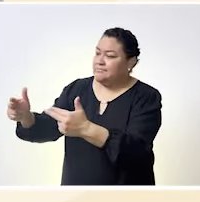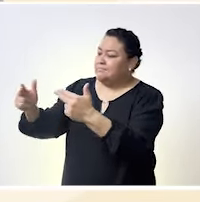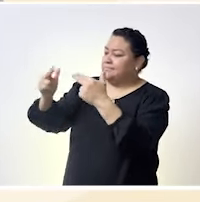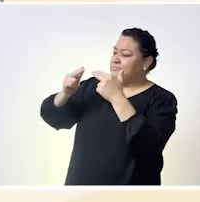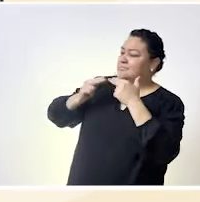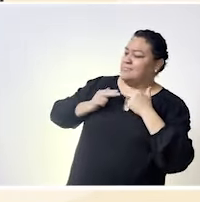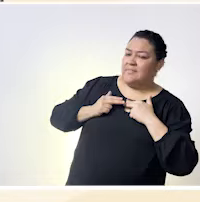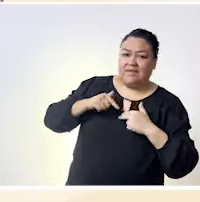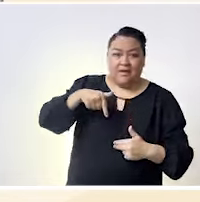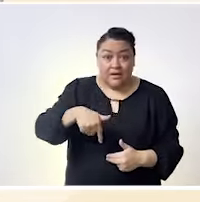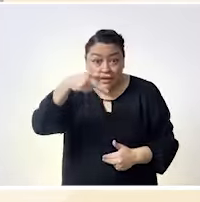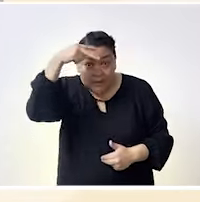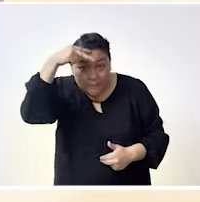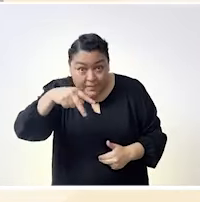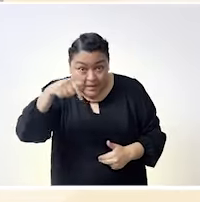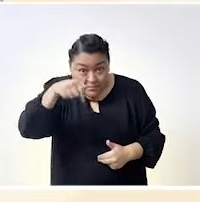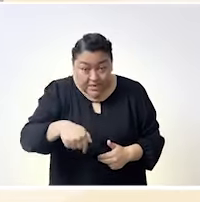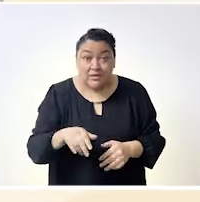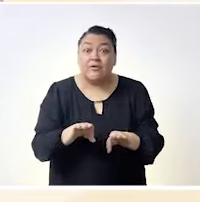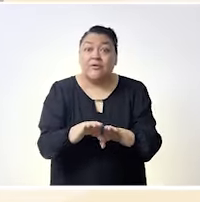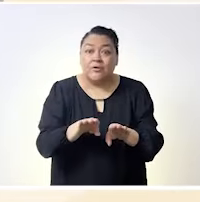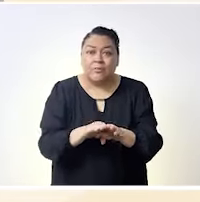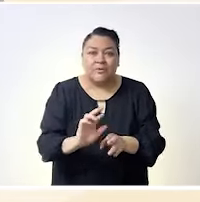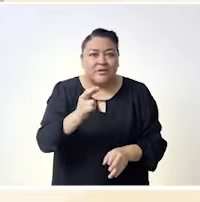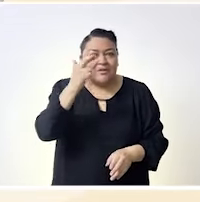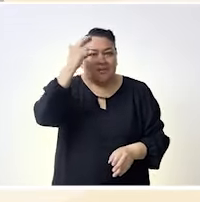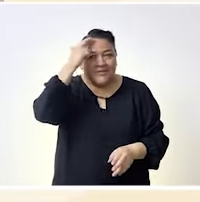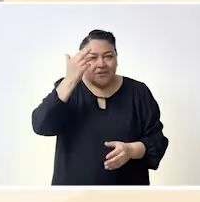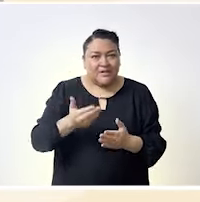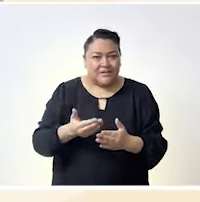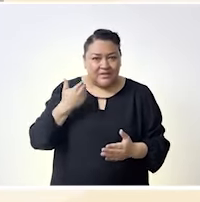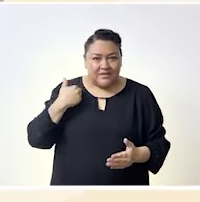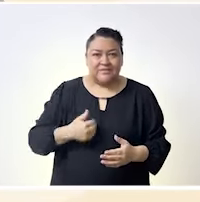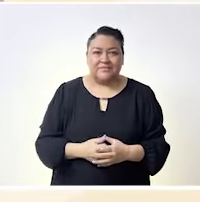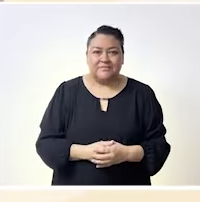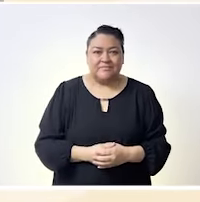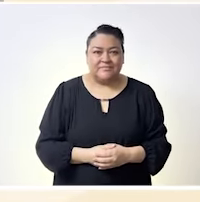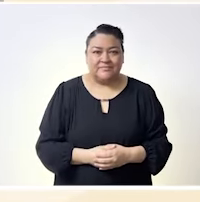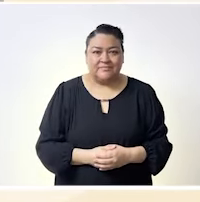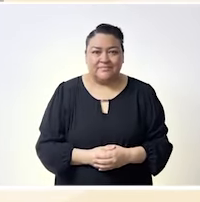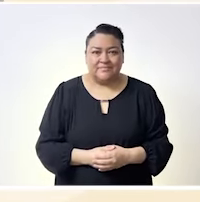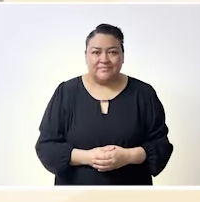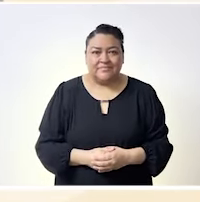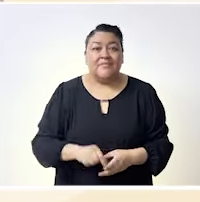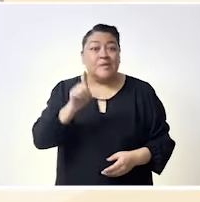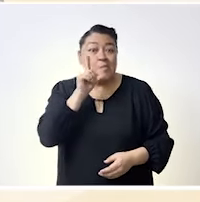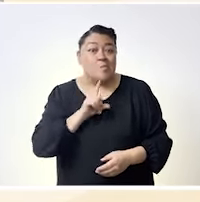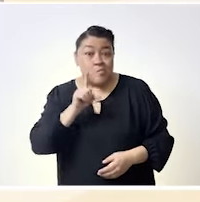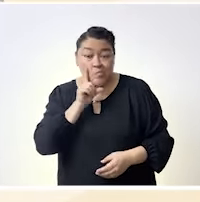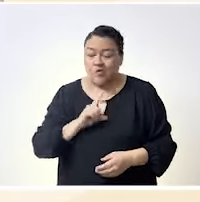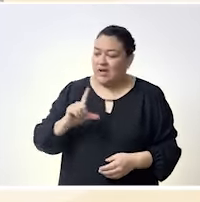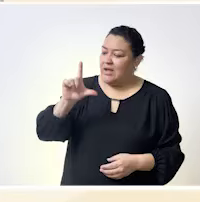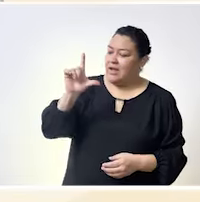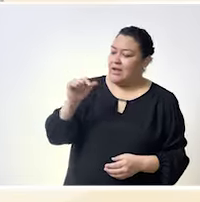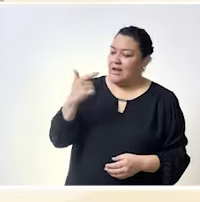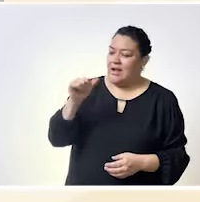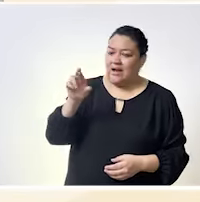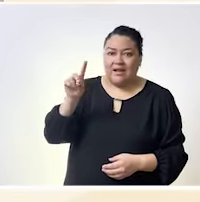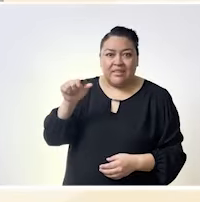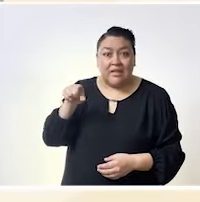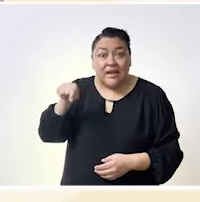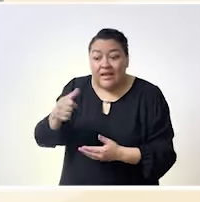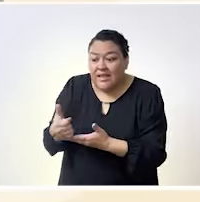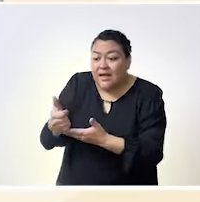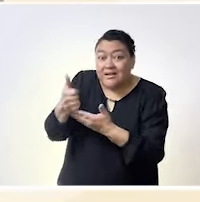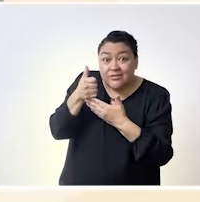antecedieron que en México tanto lo he mencionado sobre los pasos de Marcela Lagarde que nos dio y nos ayudó a construir